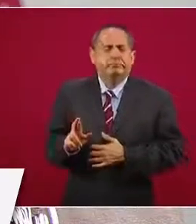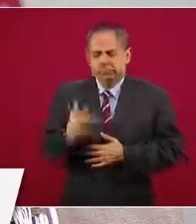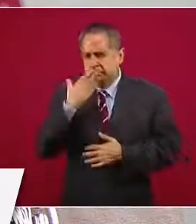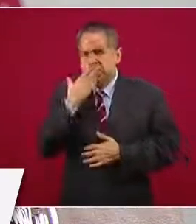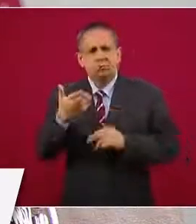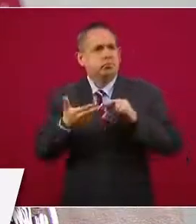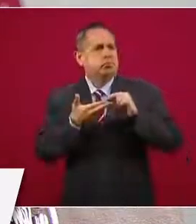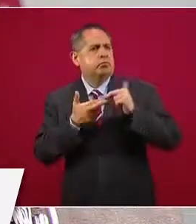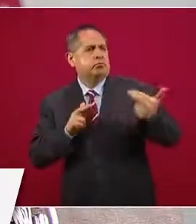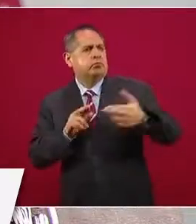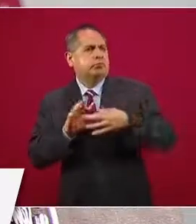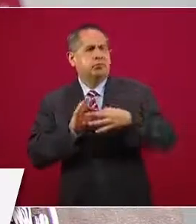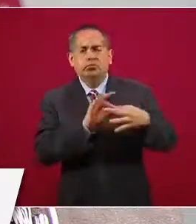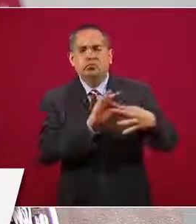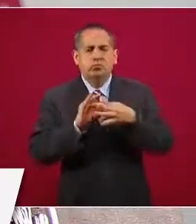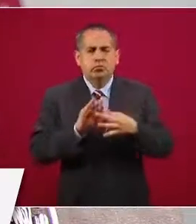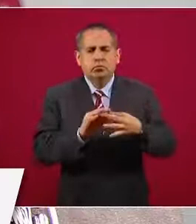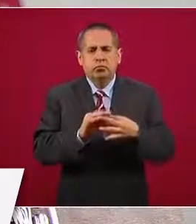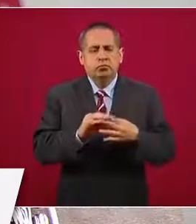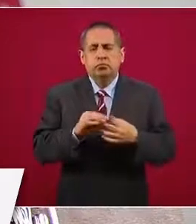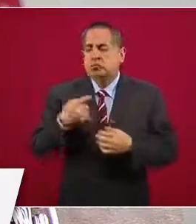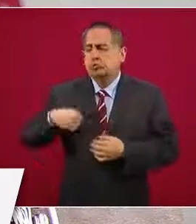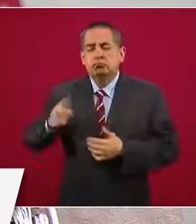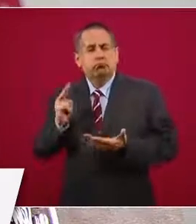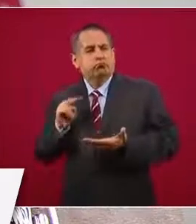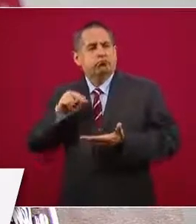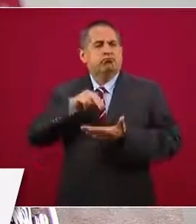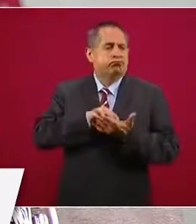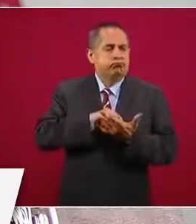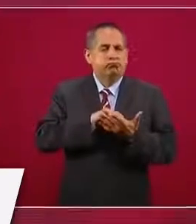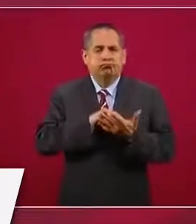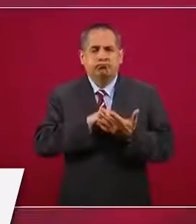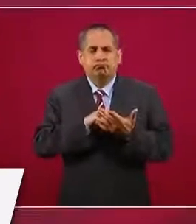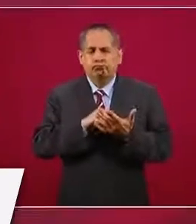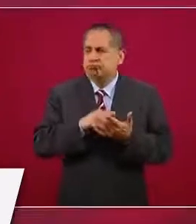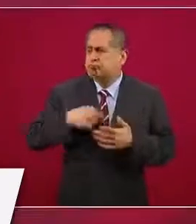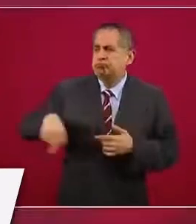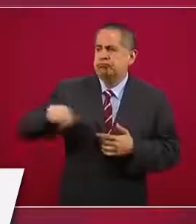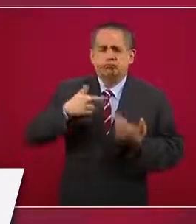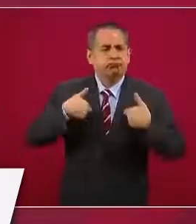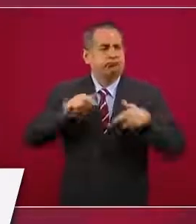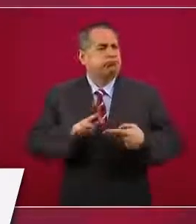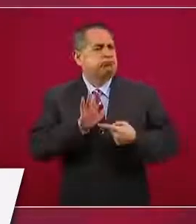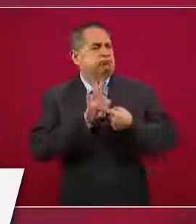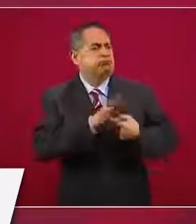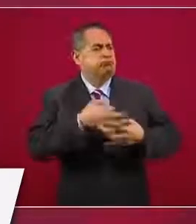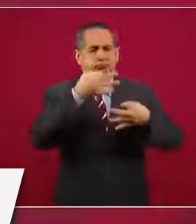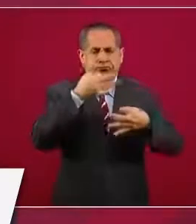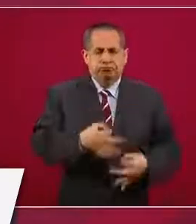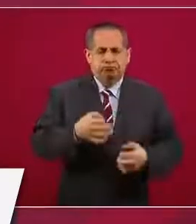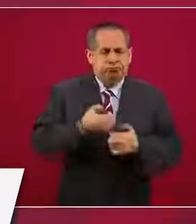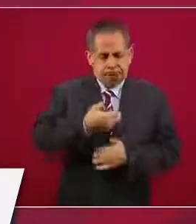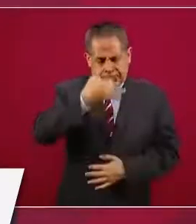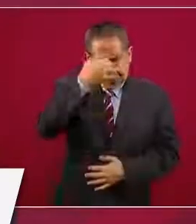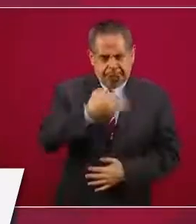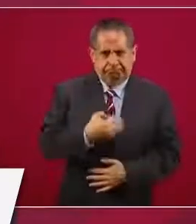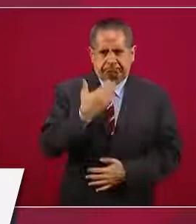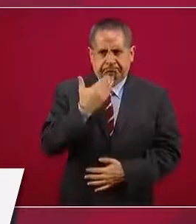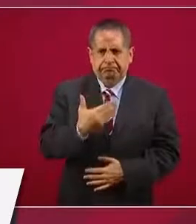y una representación digna y con decoro.